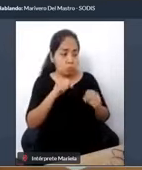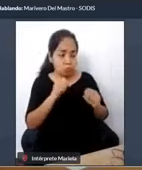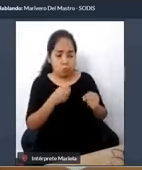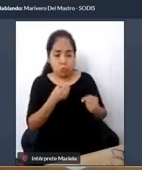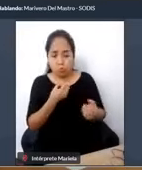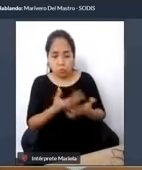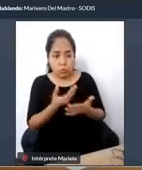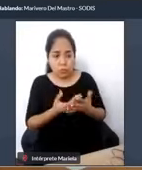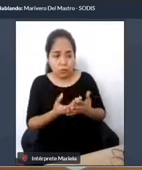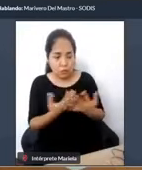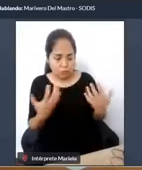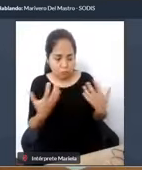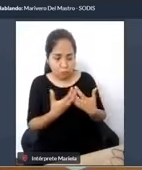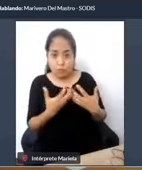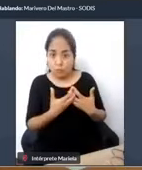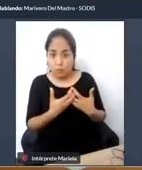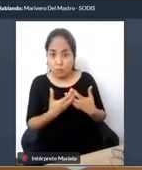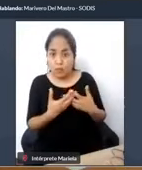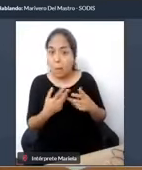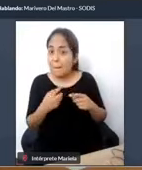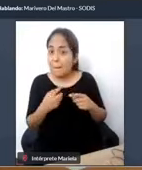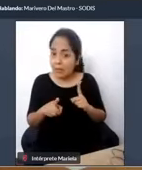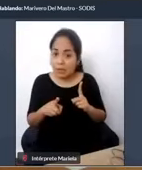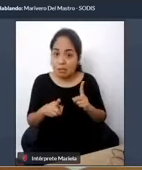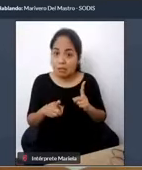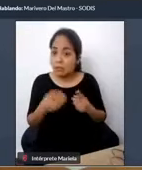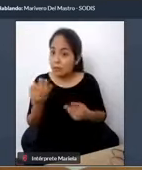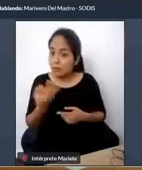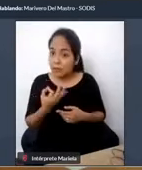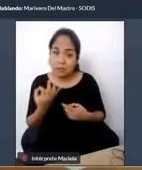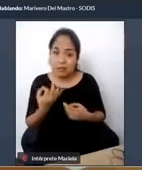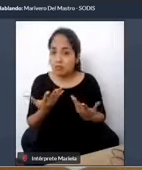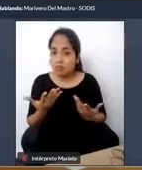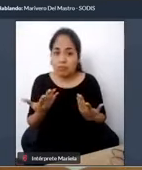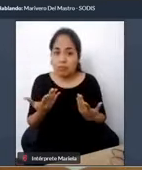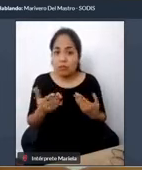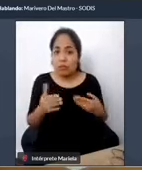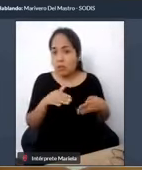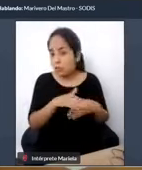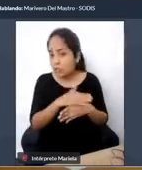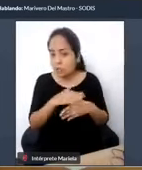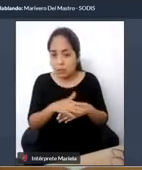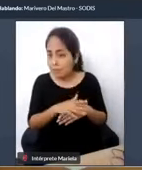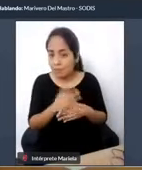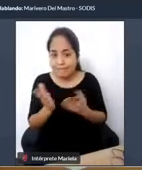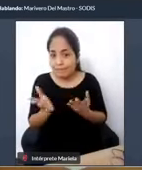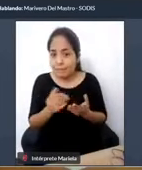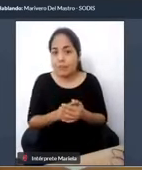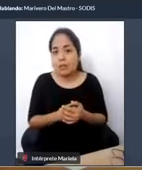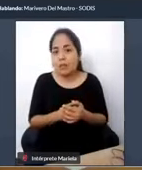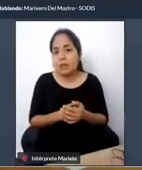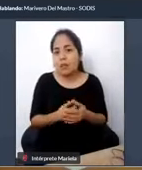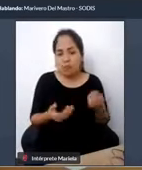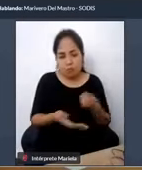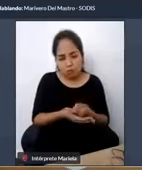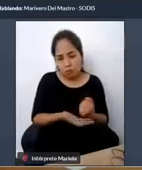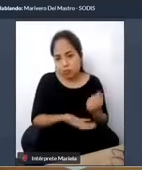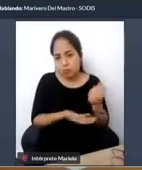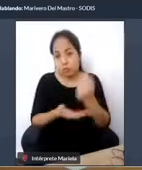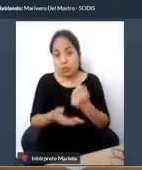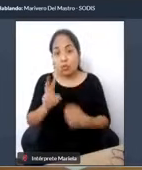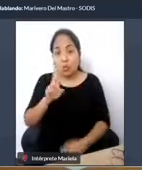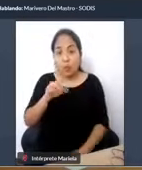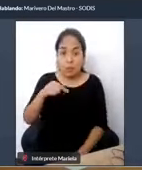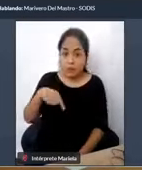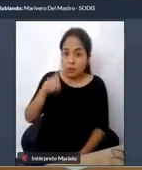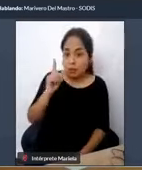sin embargo, el sistema finalmente no fue accesible, lo que conllevó a una inversión adicional de 2 millones para mejorar la accesibilidad, la cual todavía no